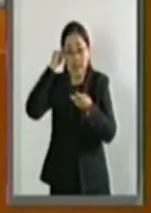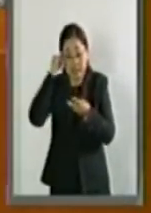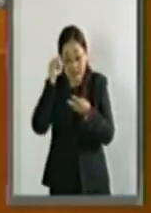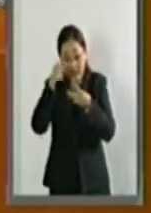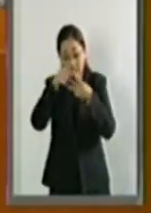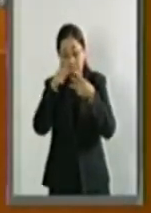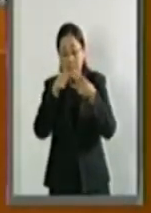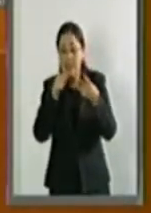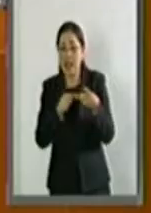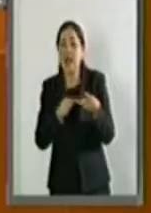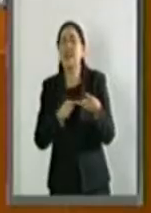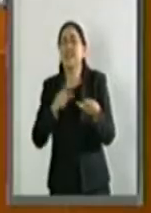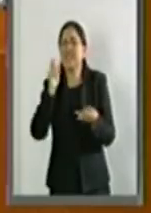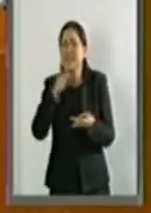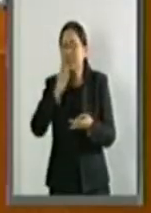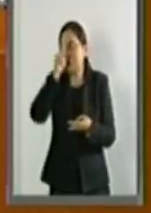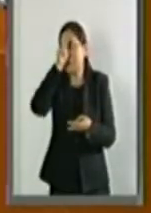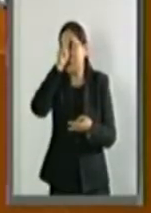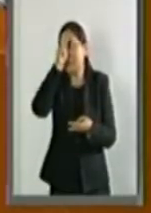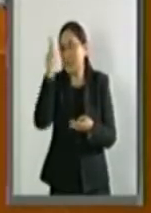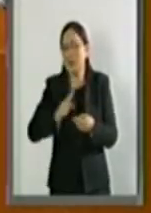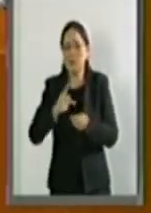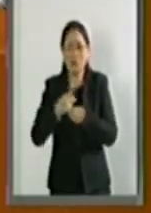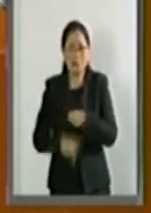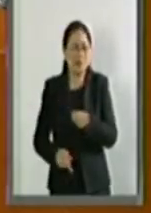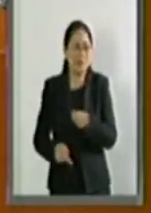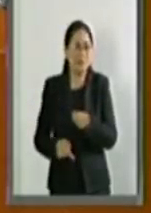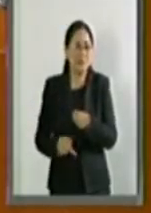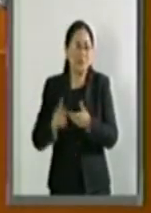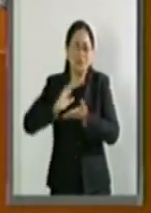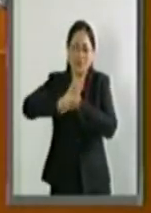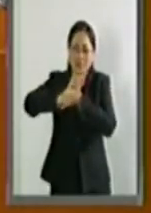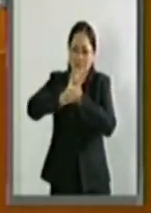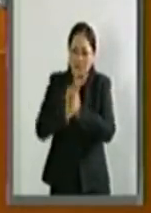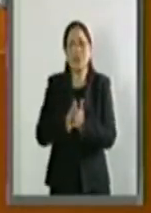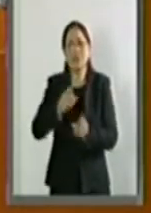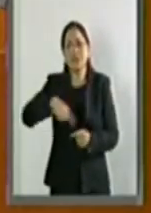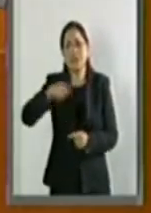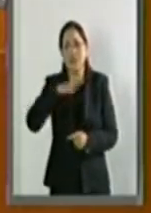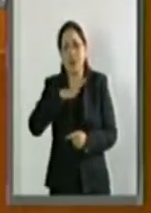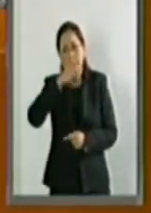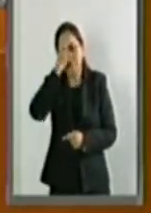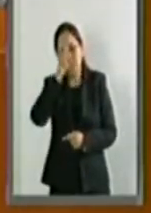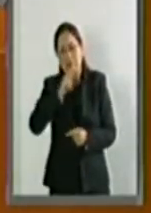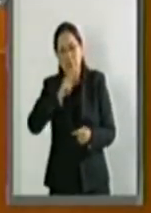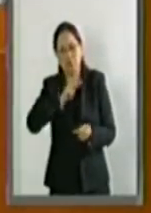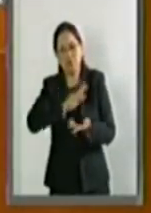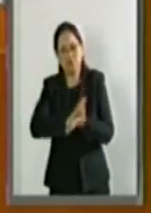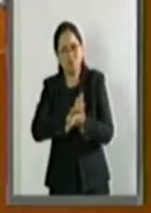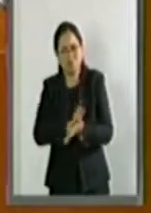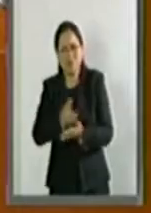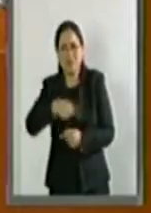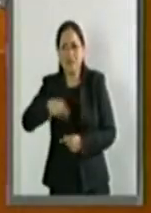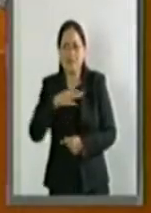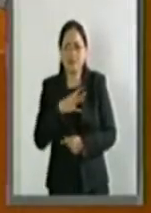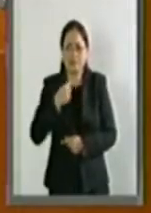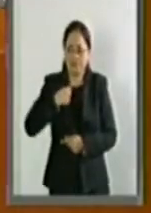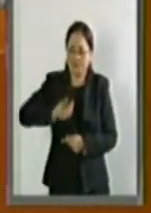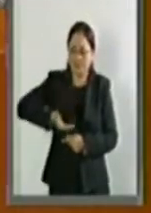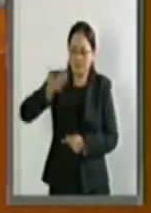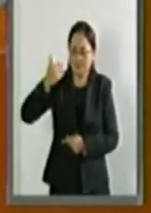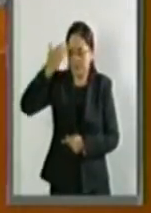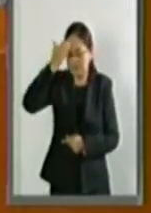viven las peores atrocidades, viven la peor discriminación, la discriminación. He conocido mujeres